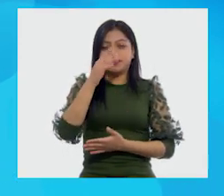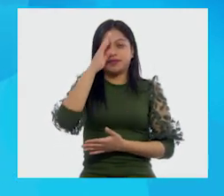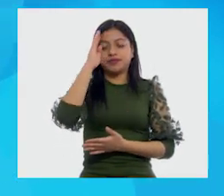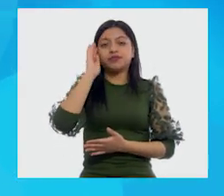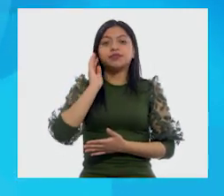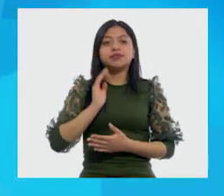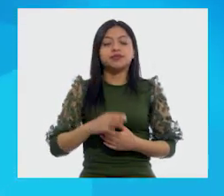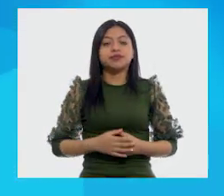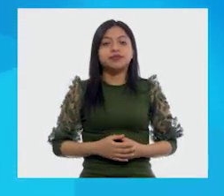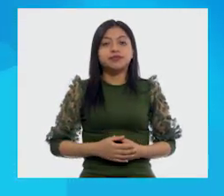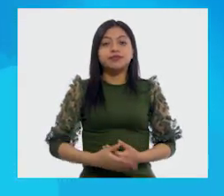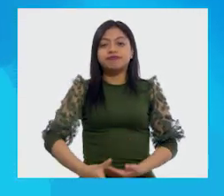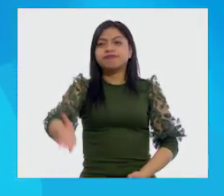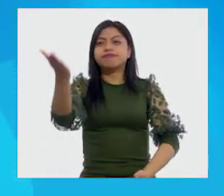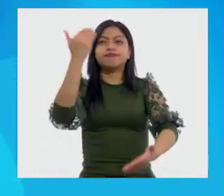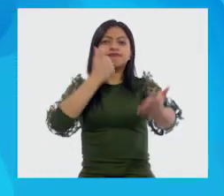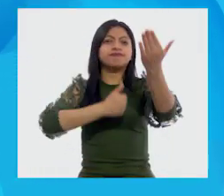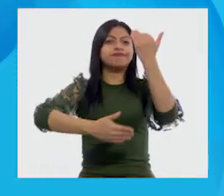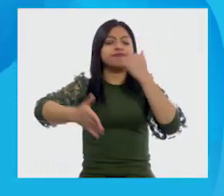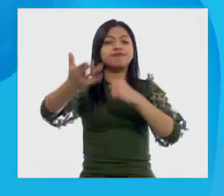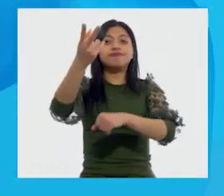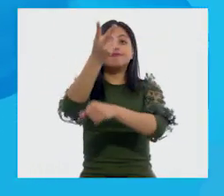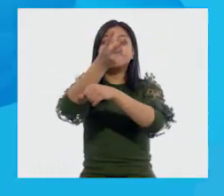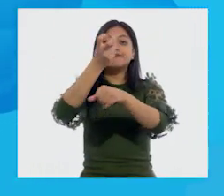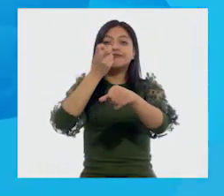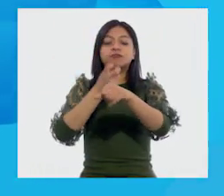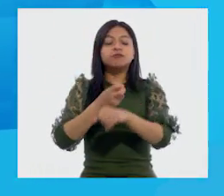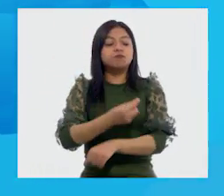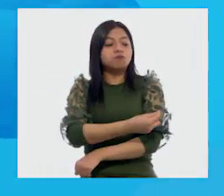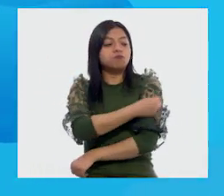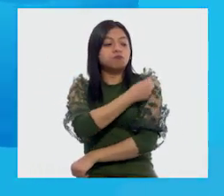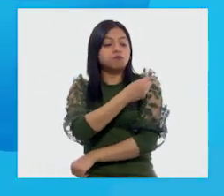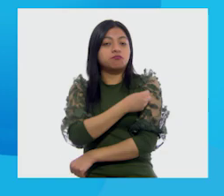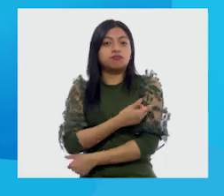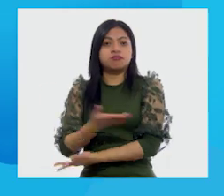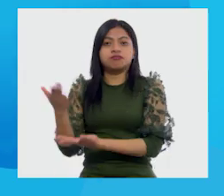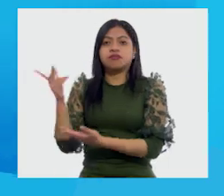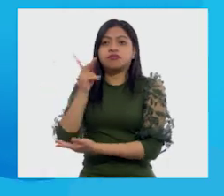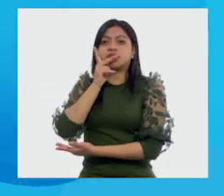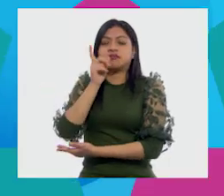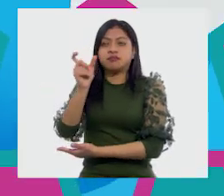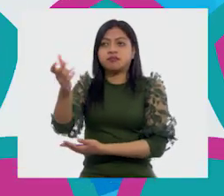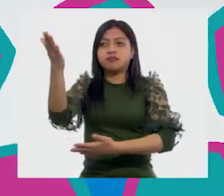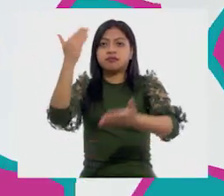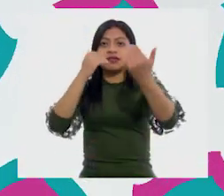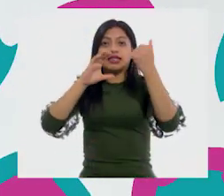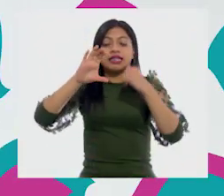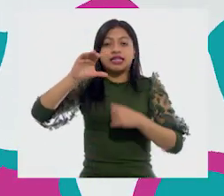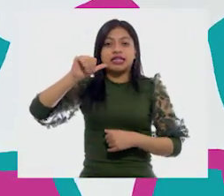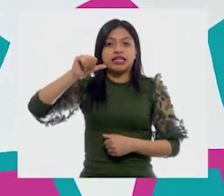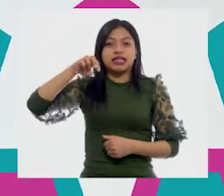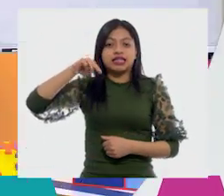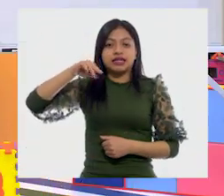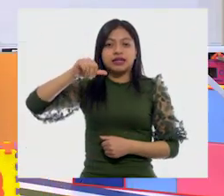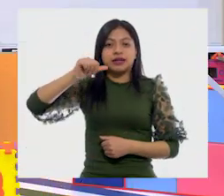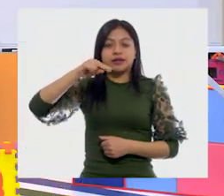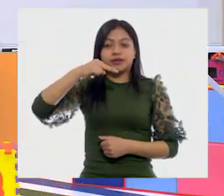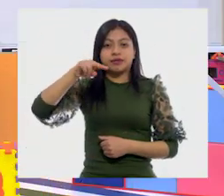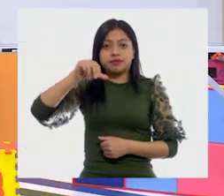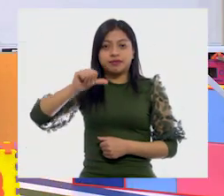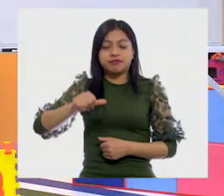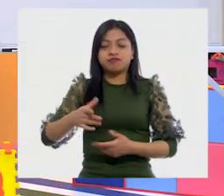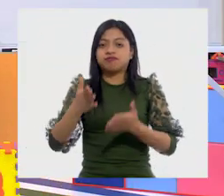campaña de vacunación, pero aquí no dice campaña, entonces nos falta la